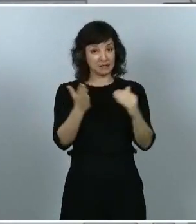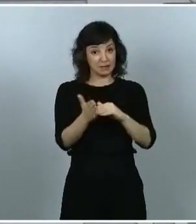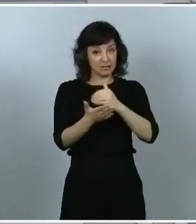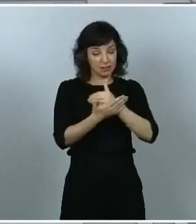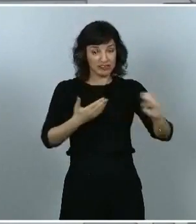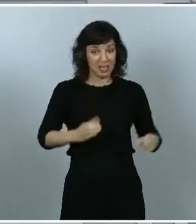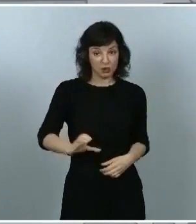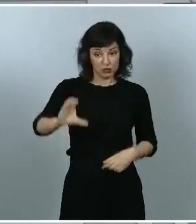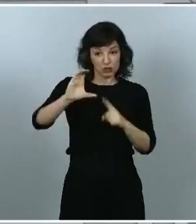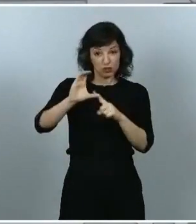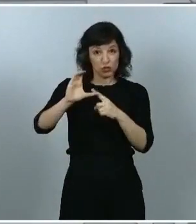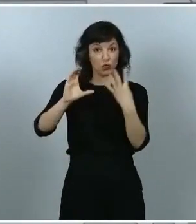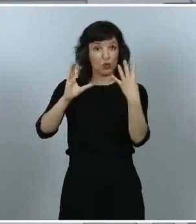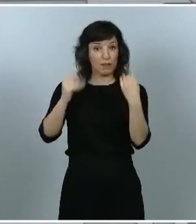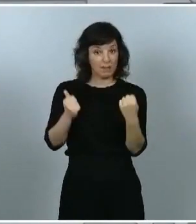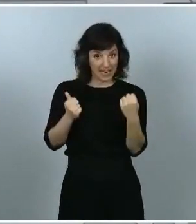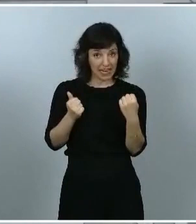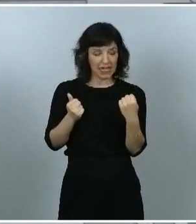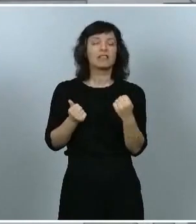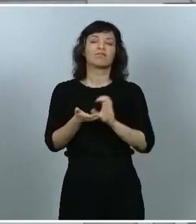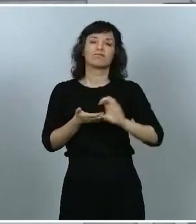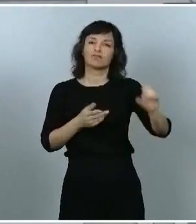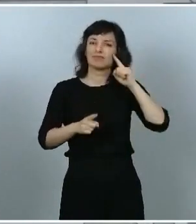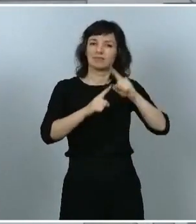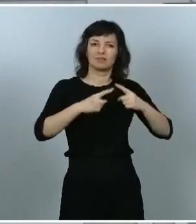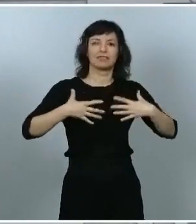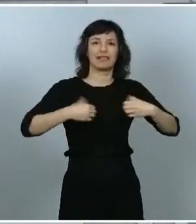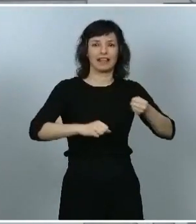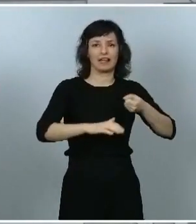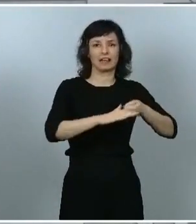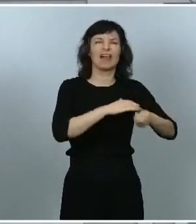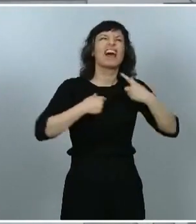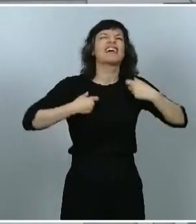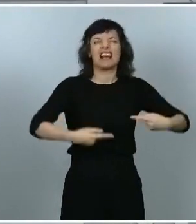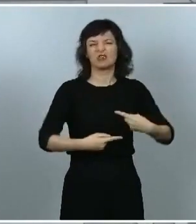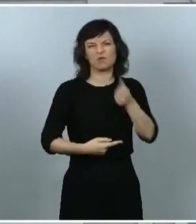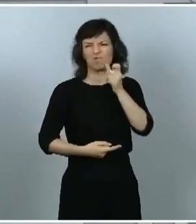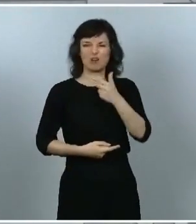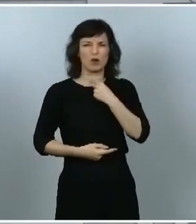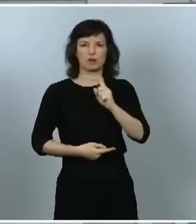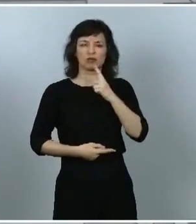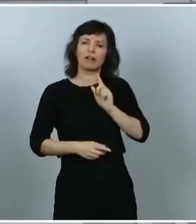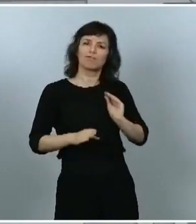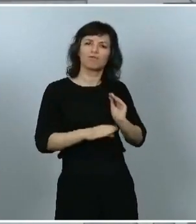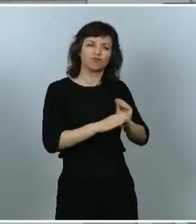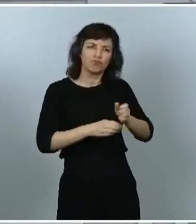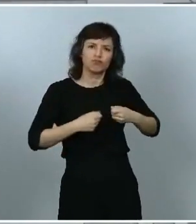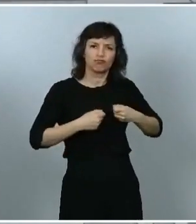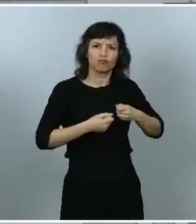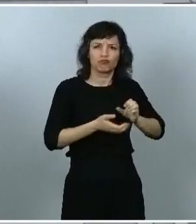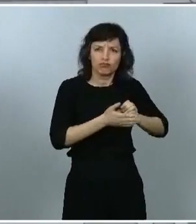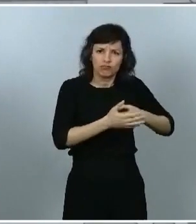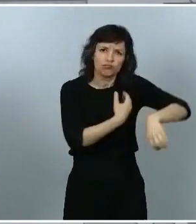9.000 millones de euros para inversión sanitaria. No me gusta hablar de gasto sanitario. Inversión sanitaria. 2.000 millones de euros se destinarán